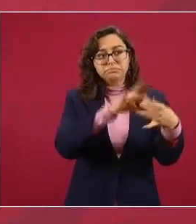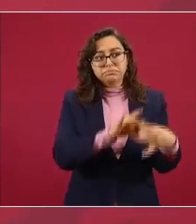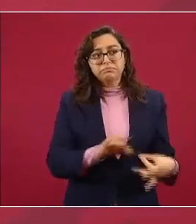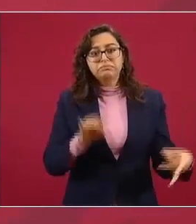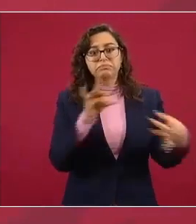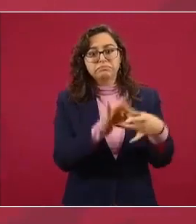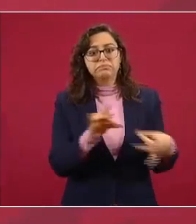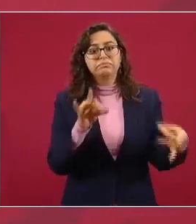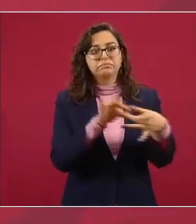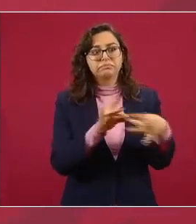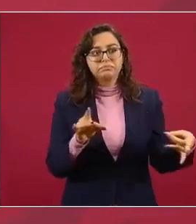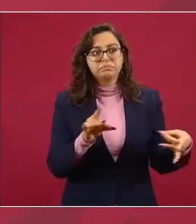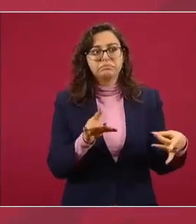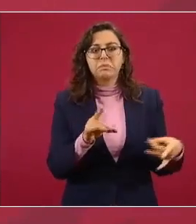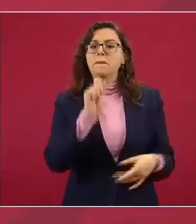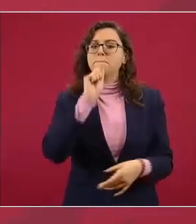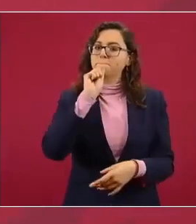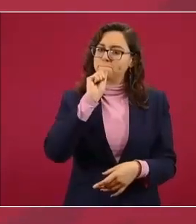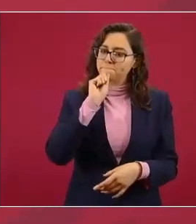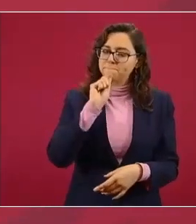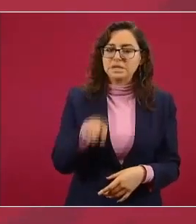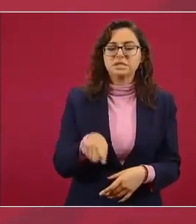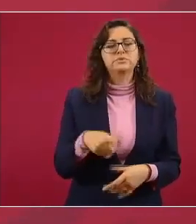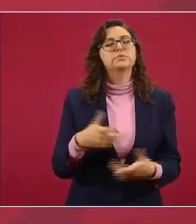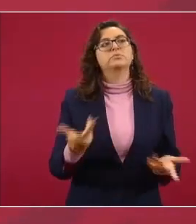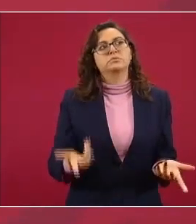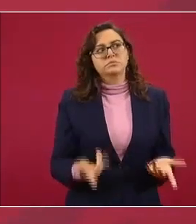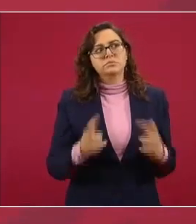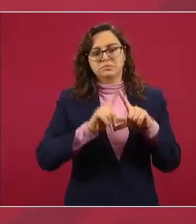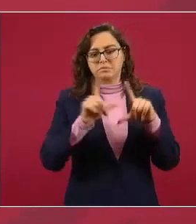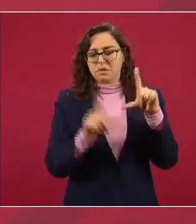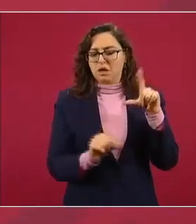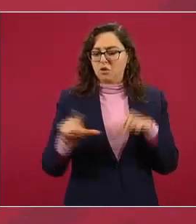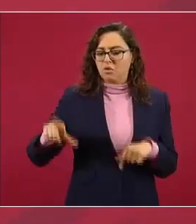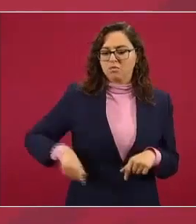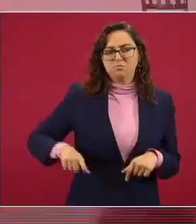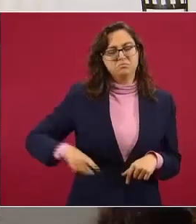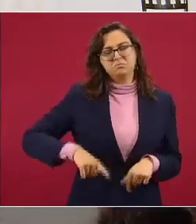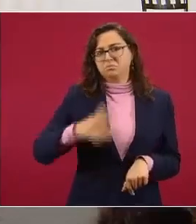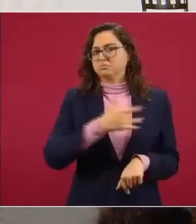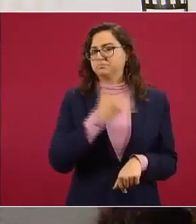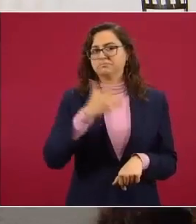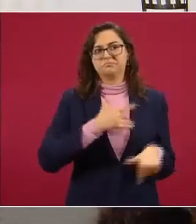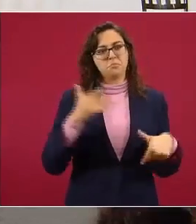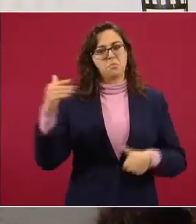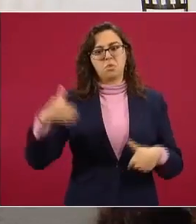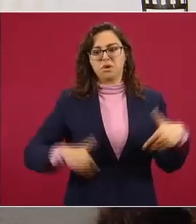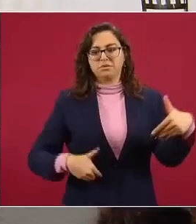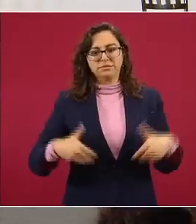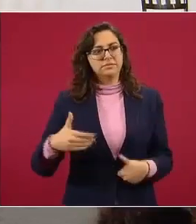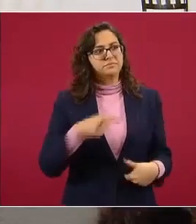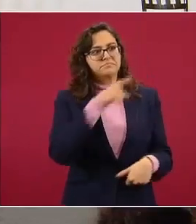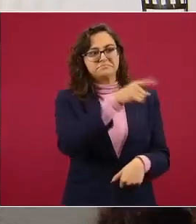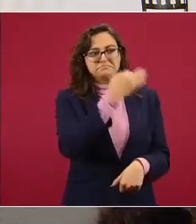el descontento del gobierno de México por la falta de información compartida en este caso.